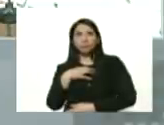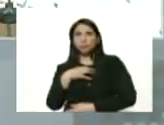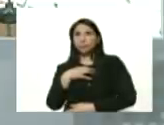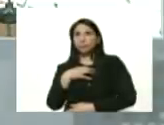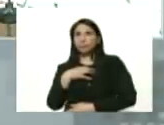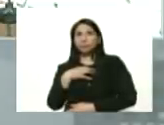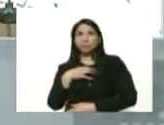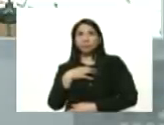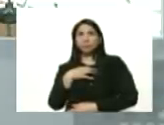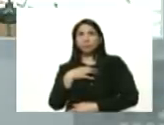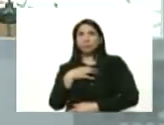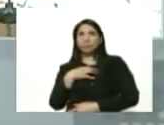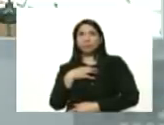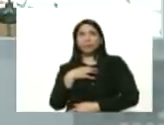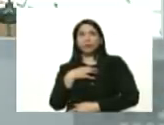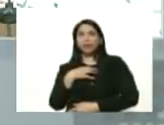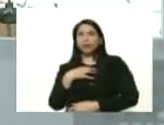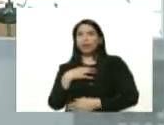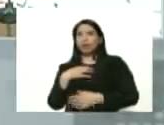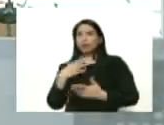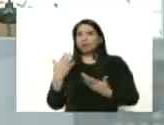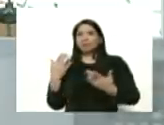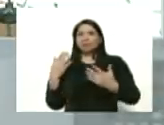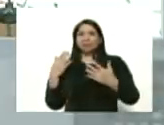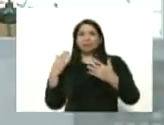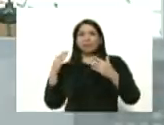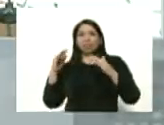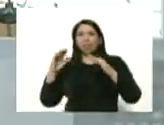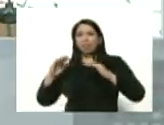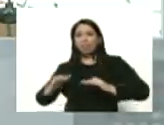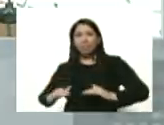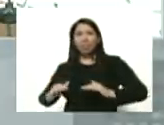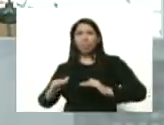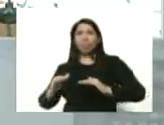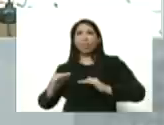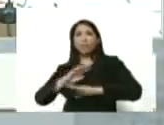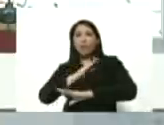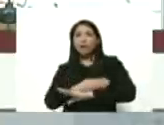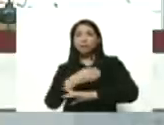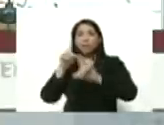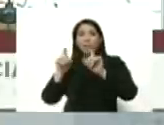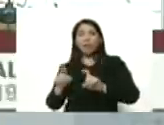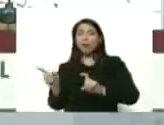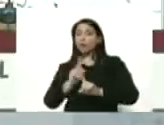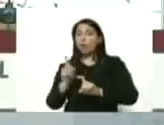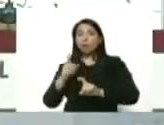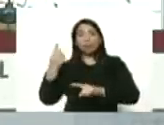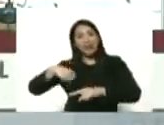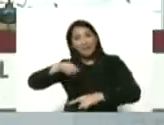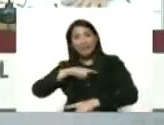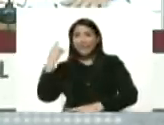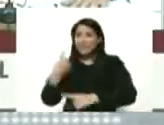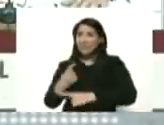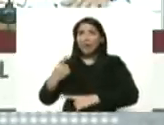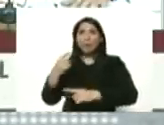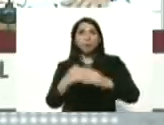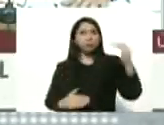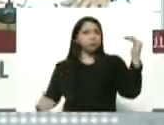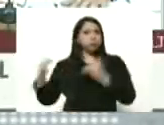bajar el ritmo la fuerza de las pruebas tenemos que incrementarlas aún más